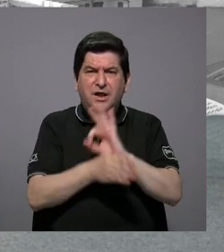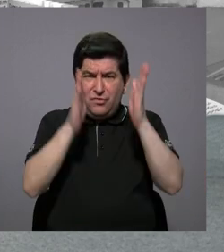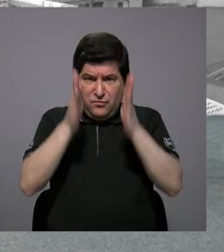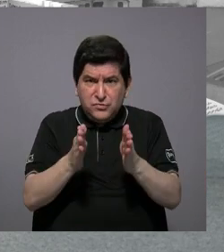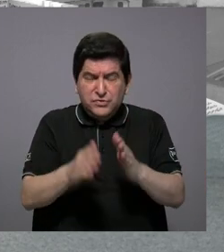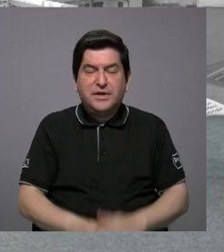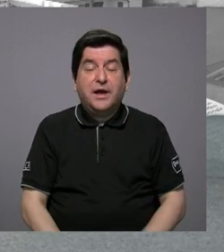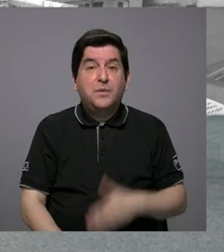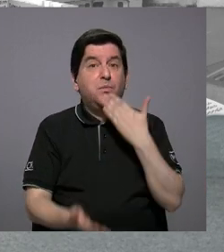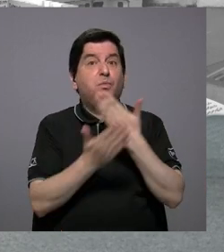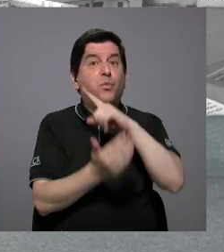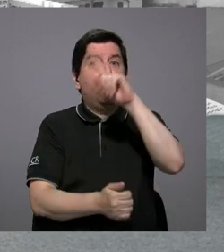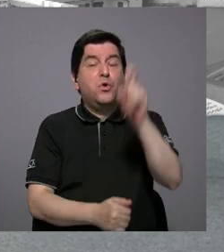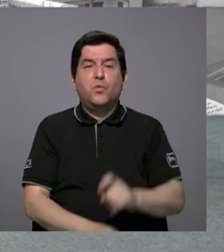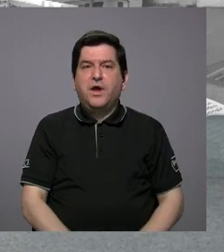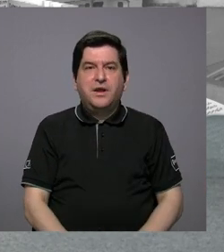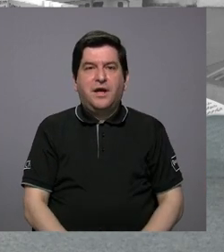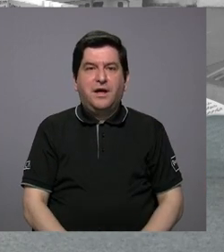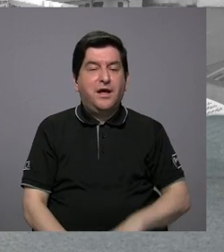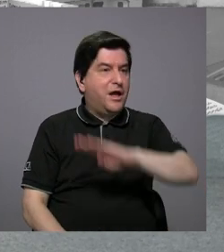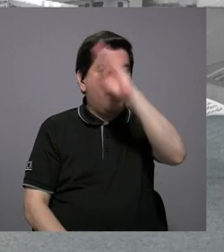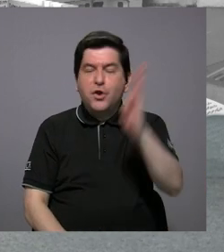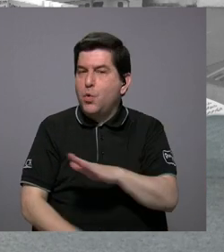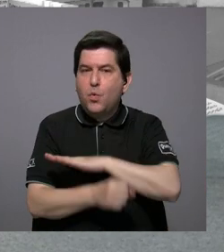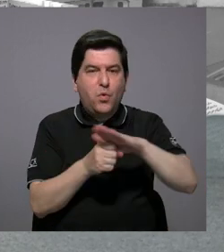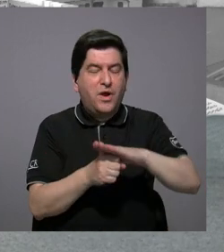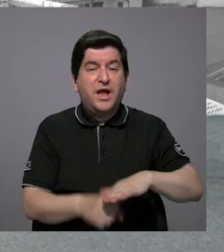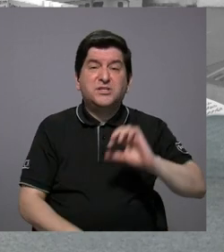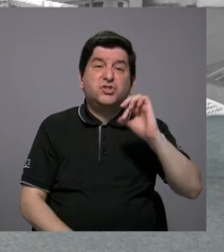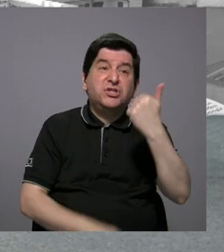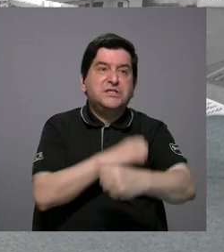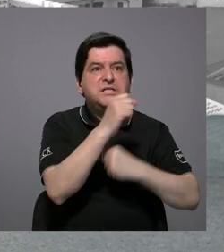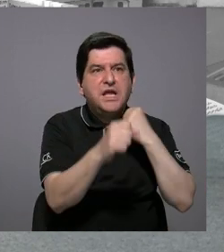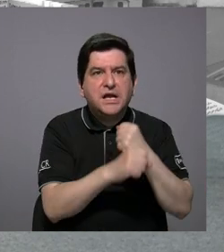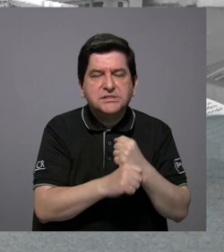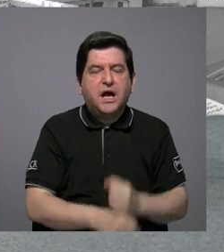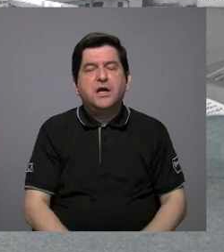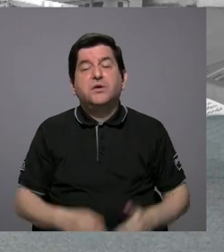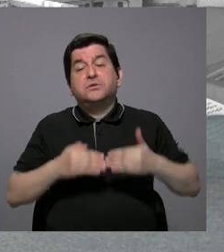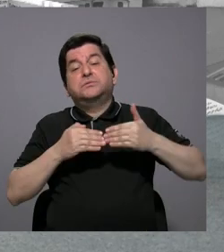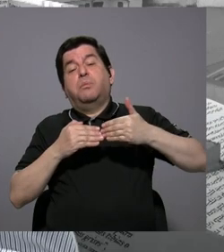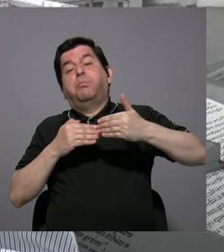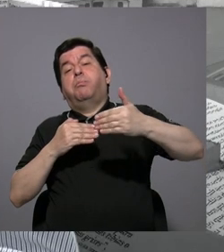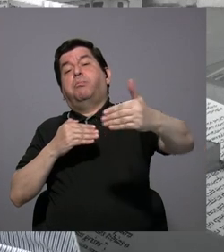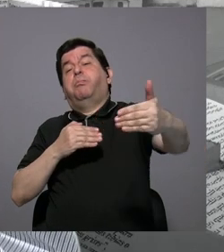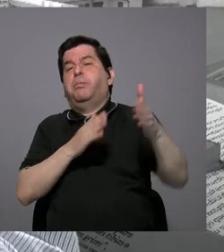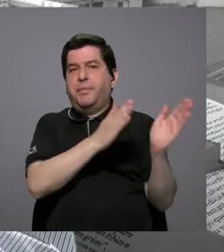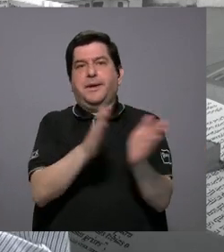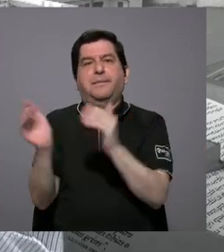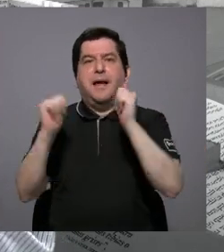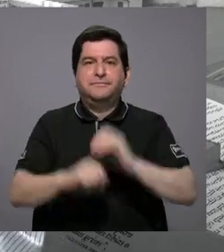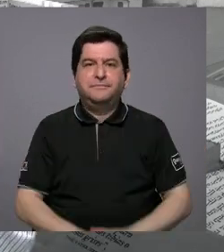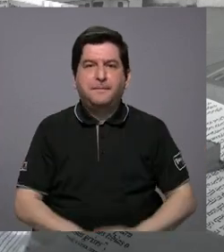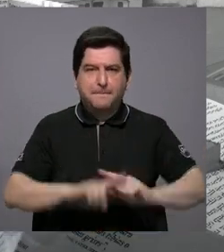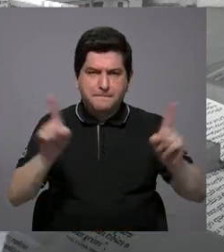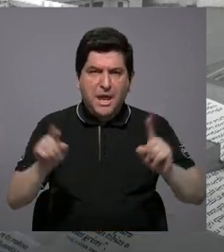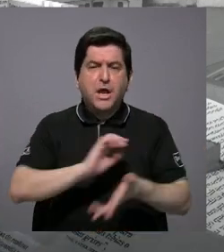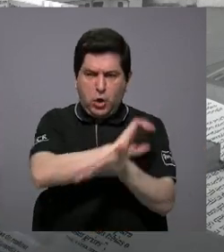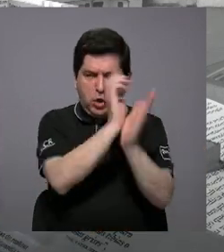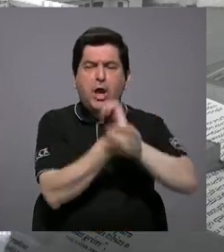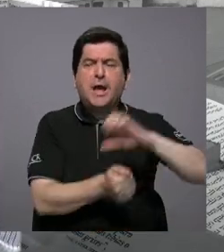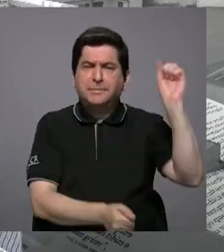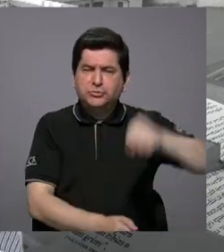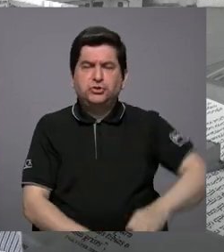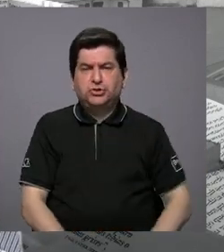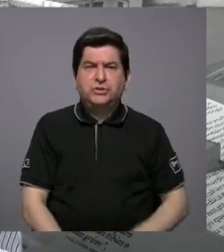buenísima, porque nunca han alcanzado, porque se toman 10 años, se toma una barbaridad de tiempo, pero yo creo que se han hecho reformas,